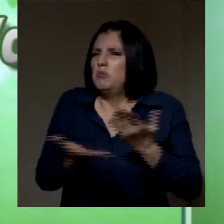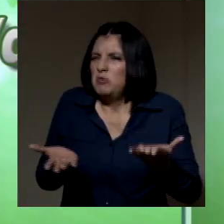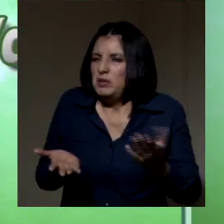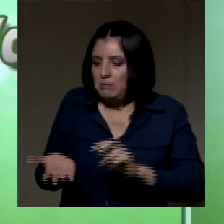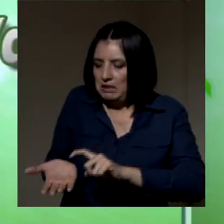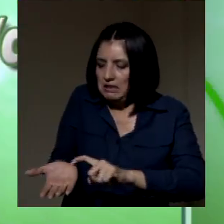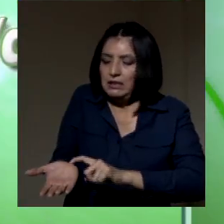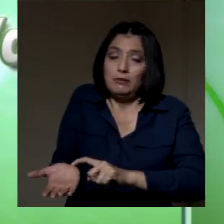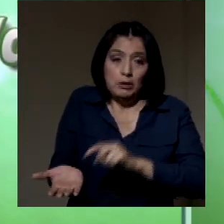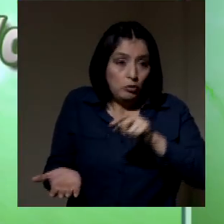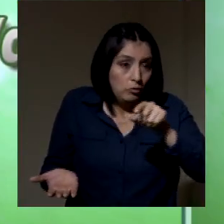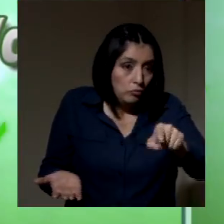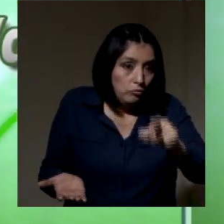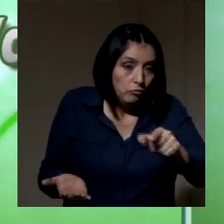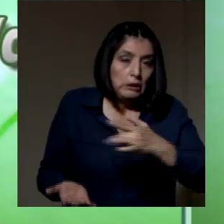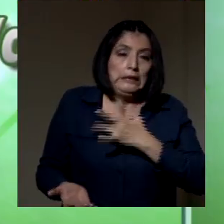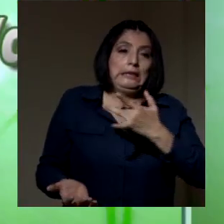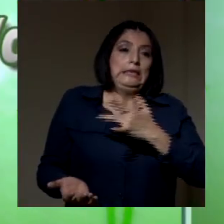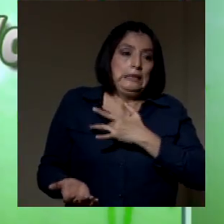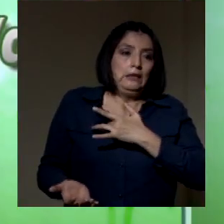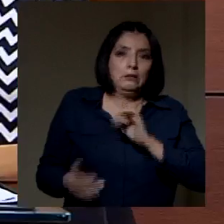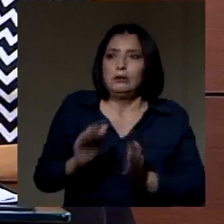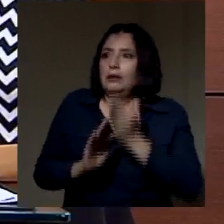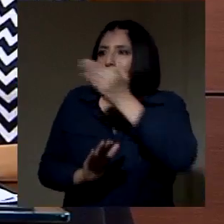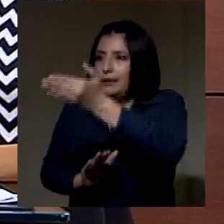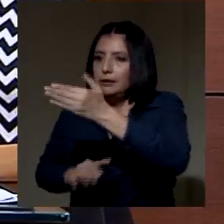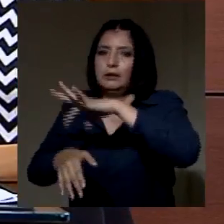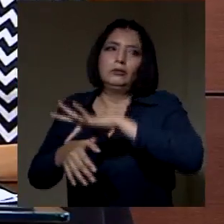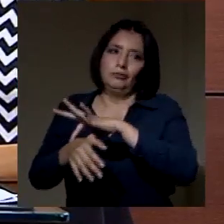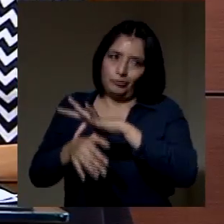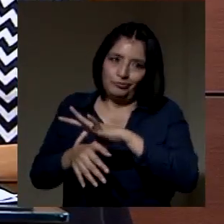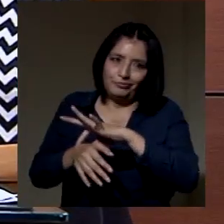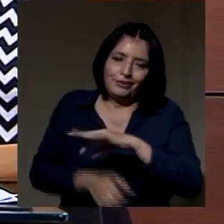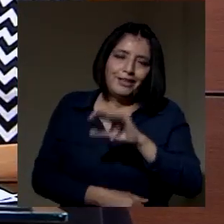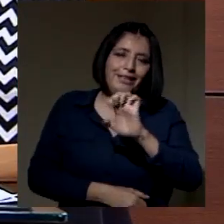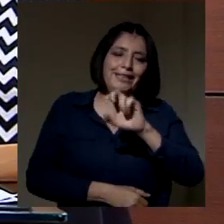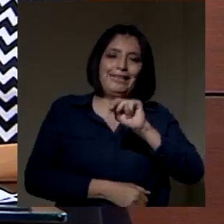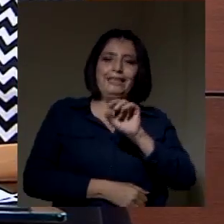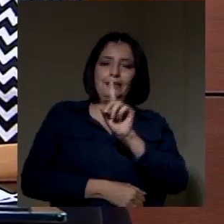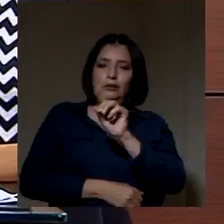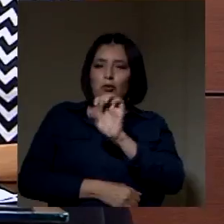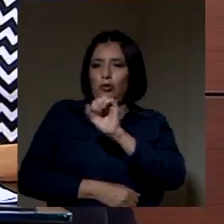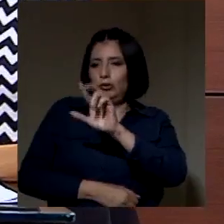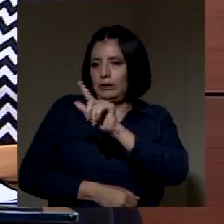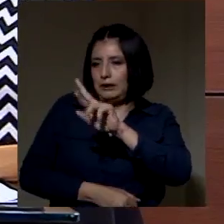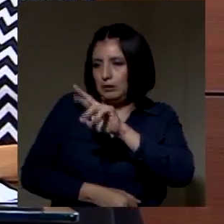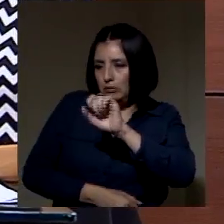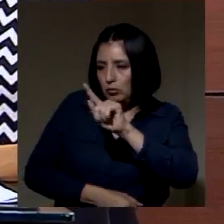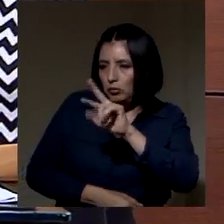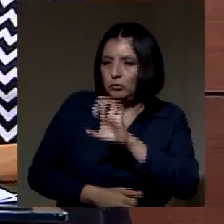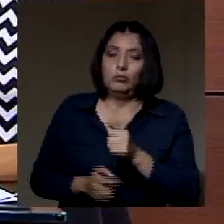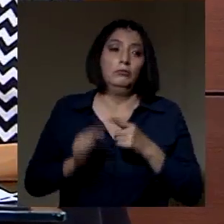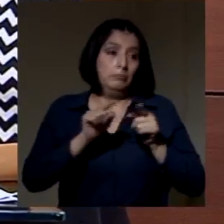No se olvide, si usted tiene esas manifestaciones, tiene que ir al especialista. El endocrinólogo es el especialista. Muy bien.